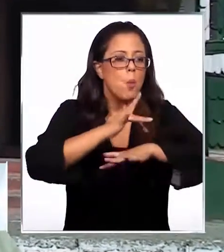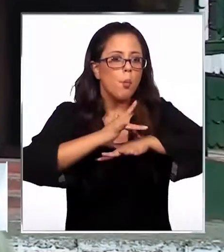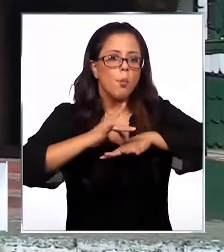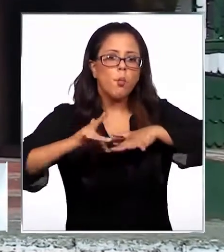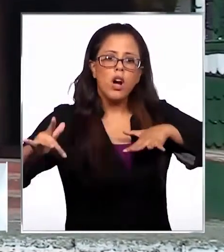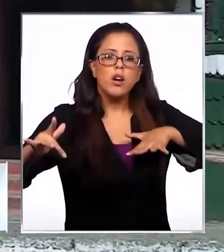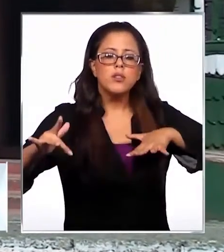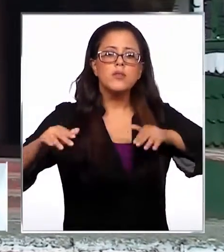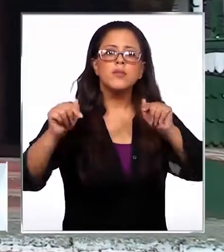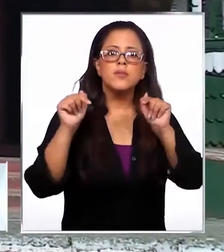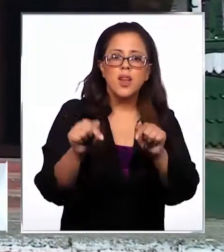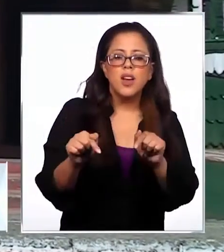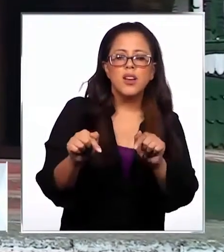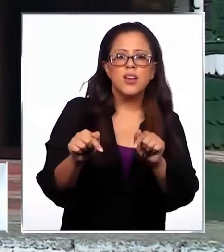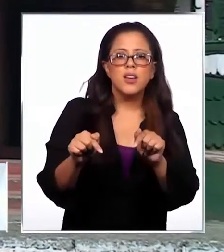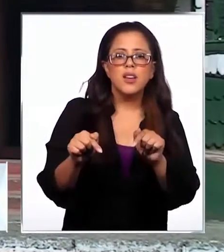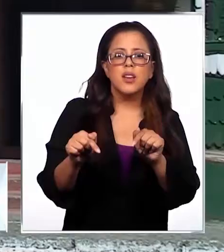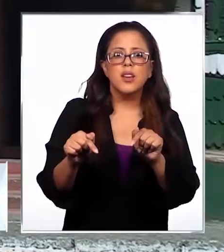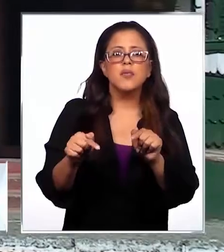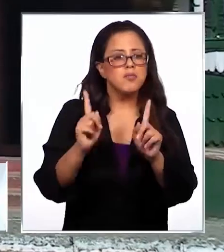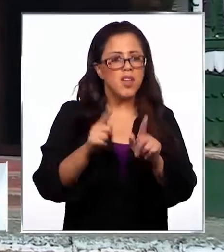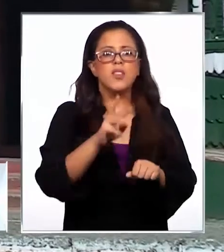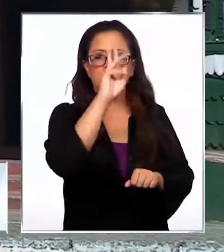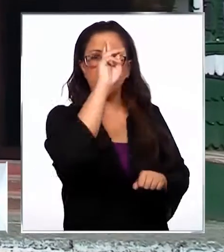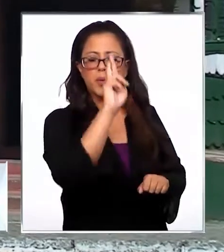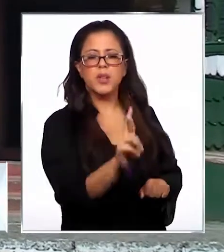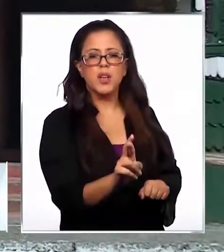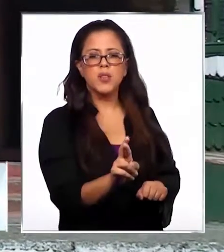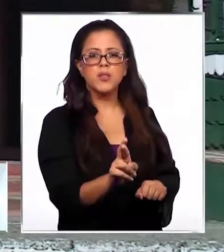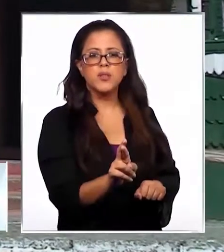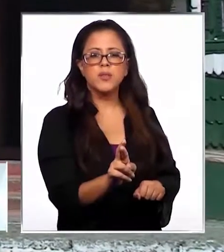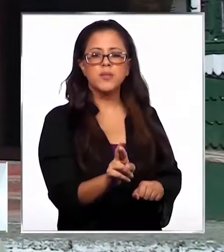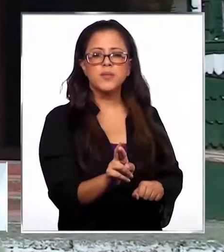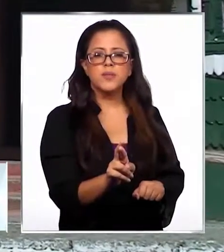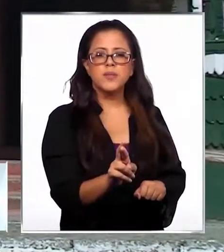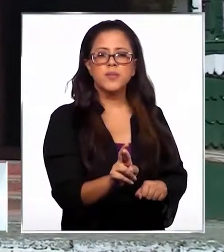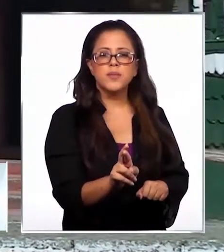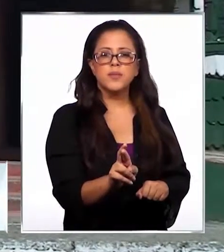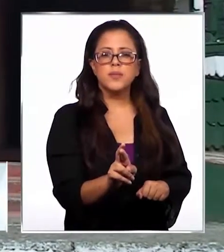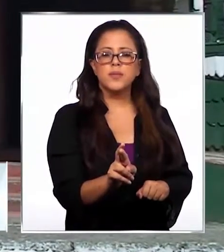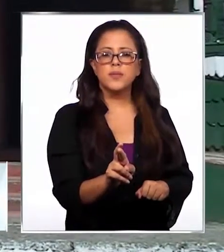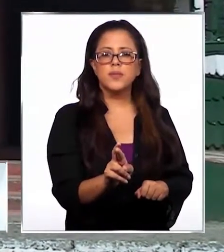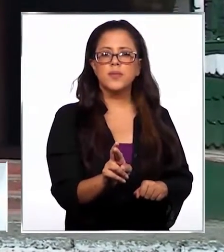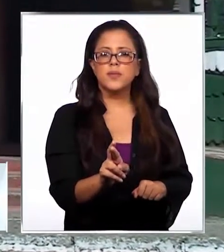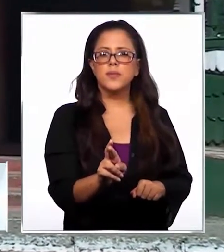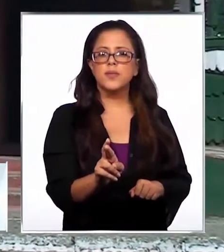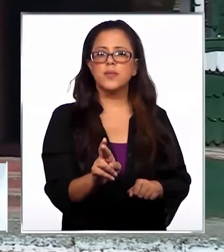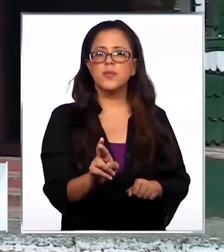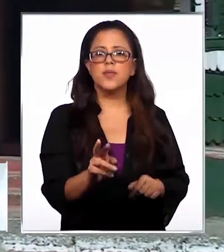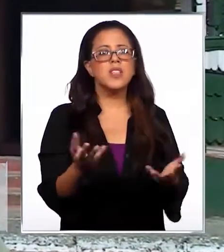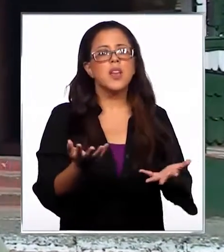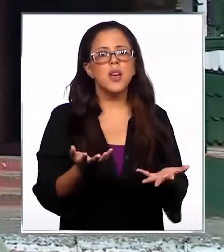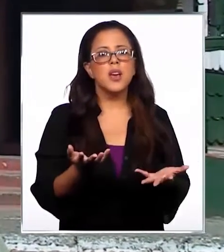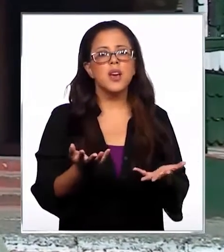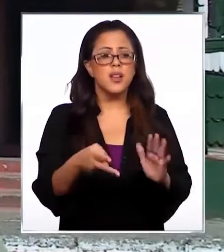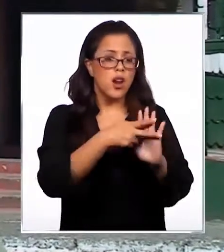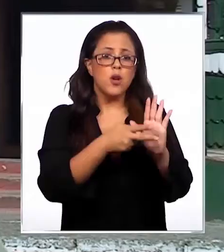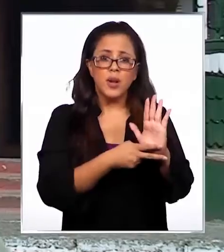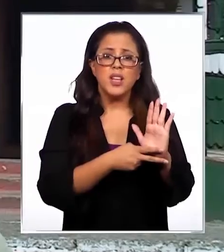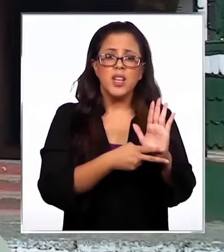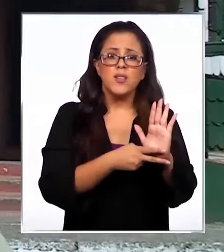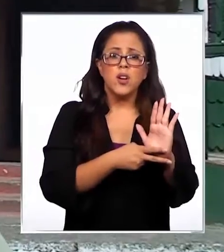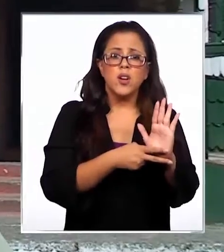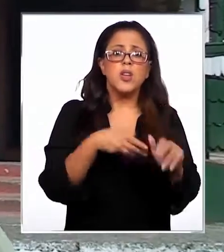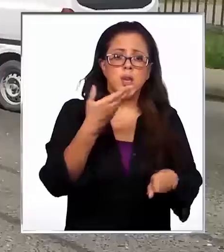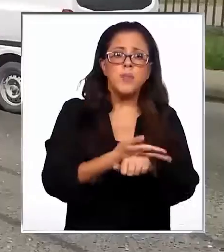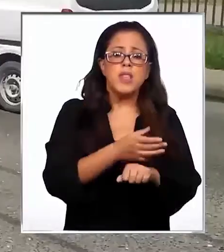desocupadas, de que se ha respetado en regular medida las normas que